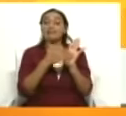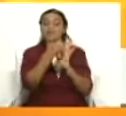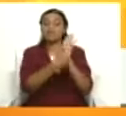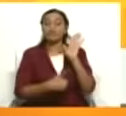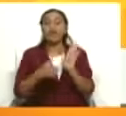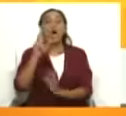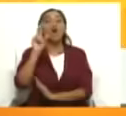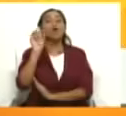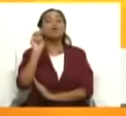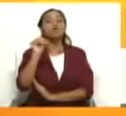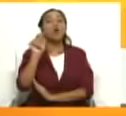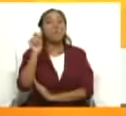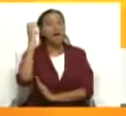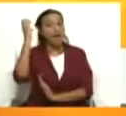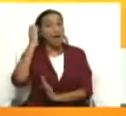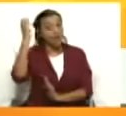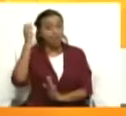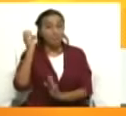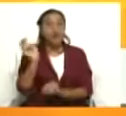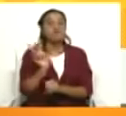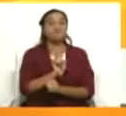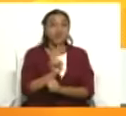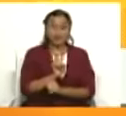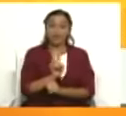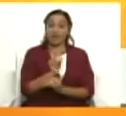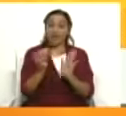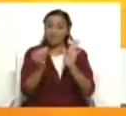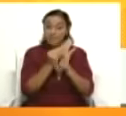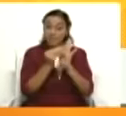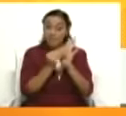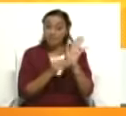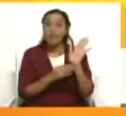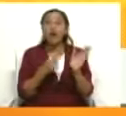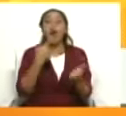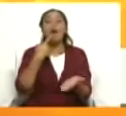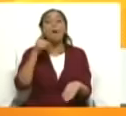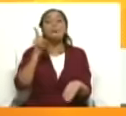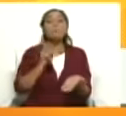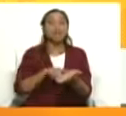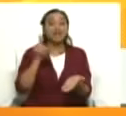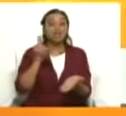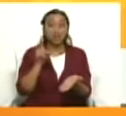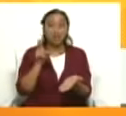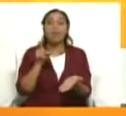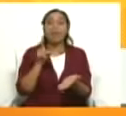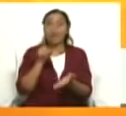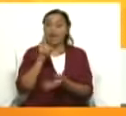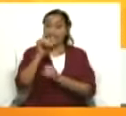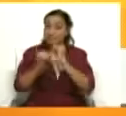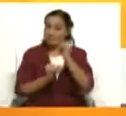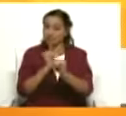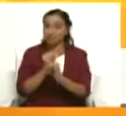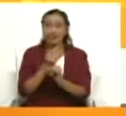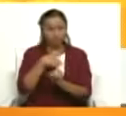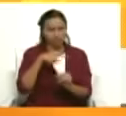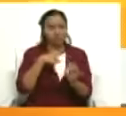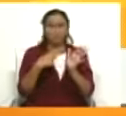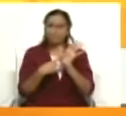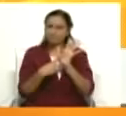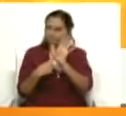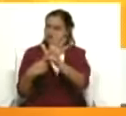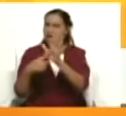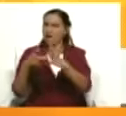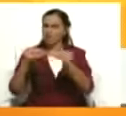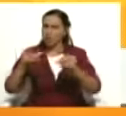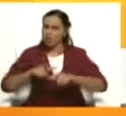internacional ha sido ejemplo en el cumplimiento de sus obligaciones internacionales. Lo hemos demostrado en todos los espacios. El más